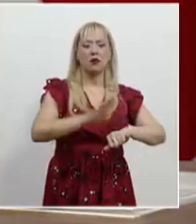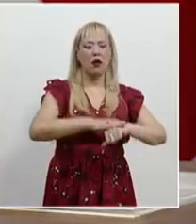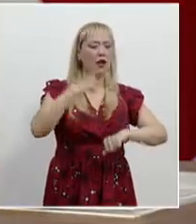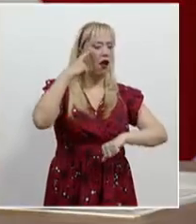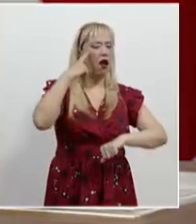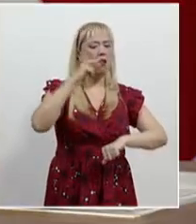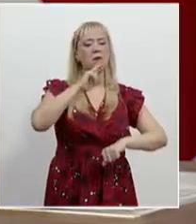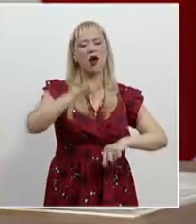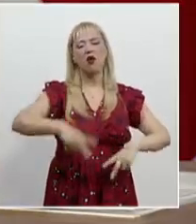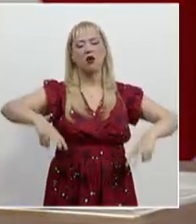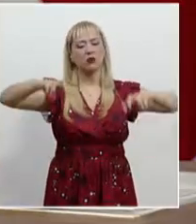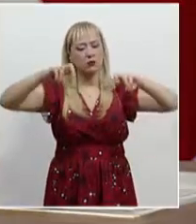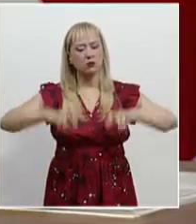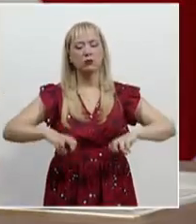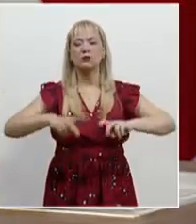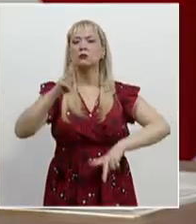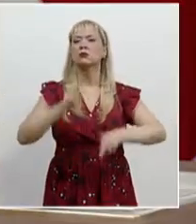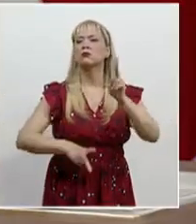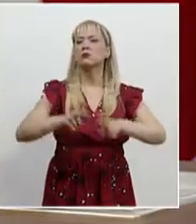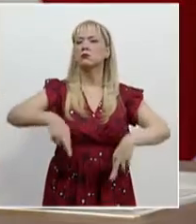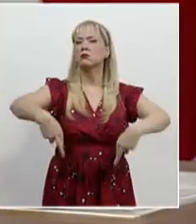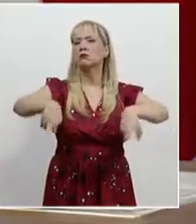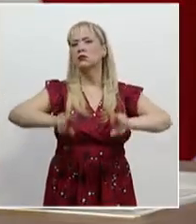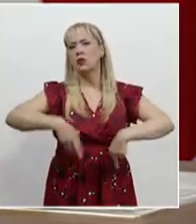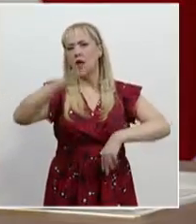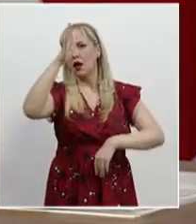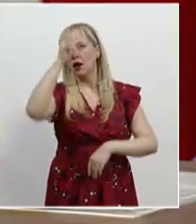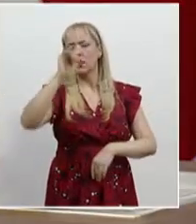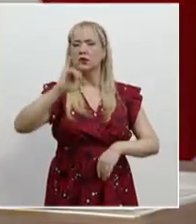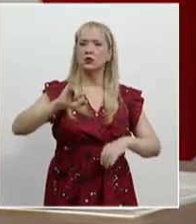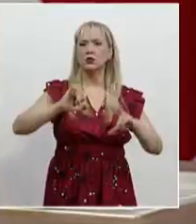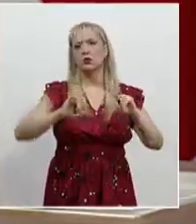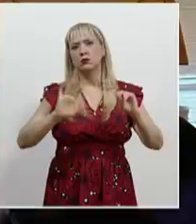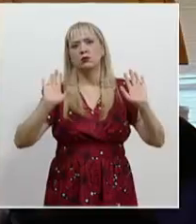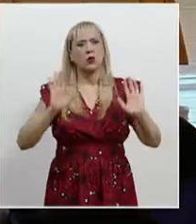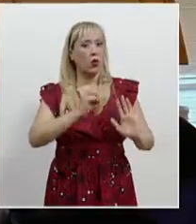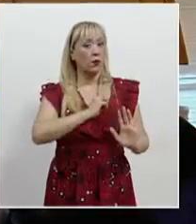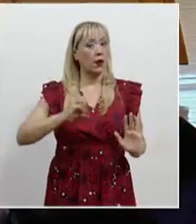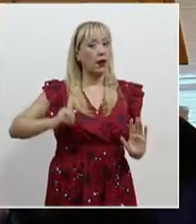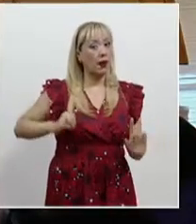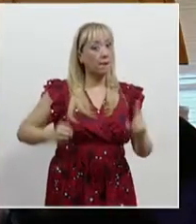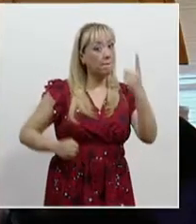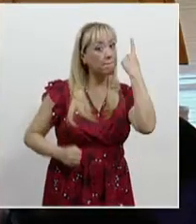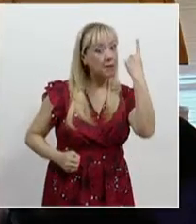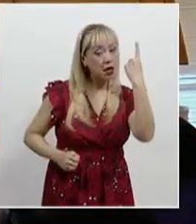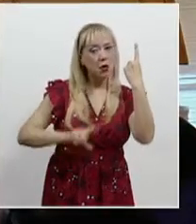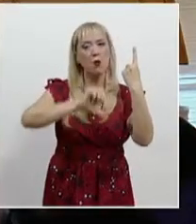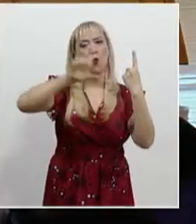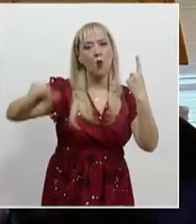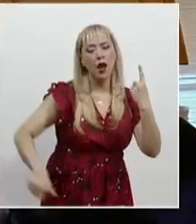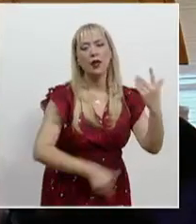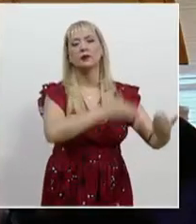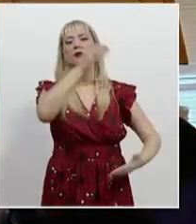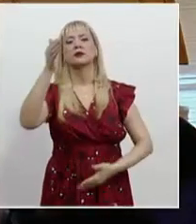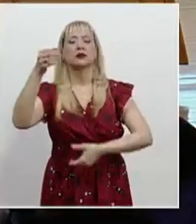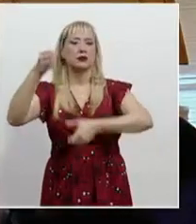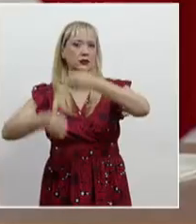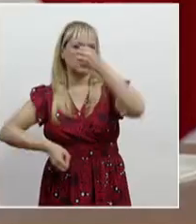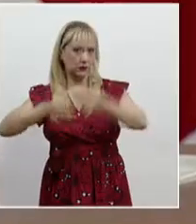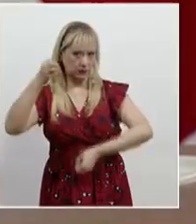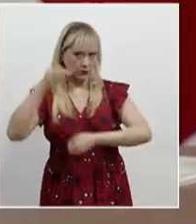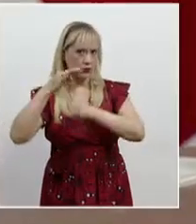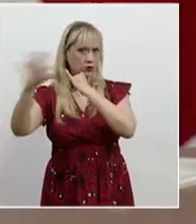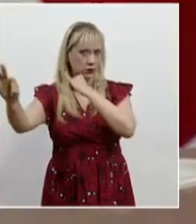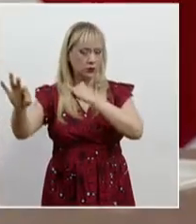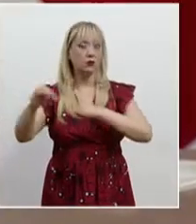prejudicial obligatoria. Y como parte del TEMEC, el Estado está obligado a garantizar el acceso a la justicia a los